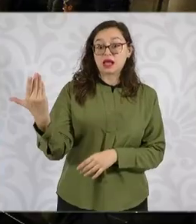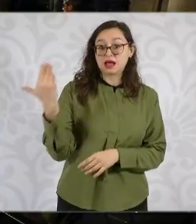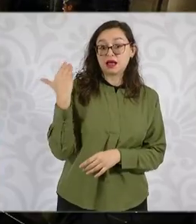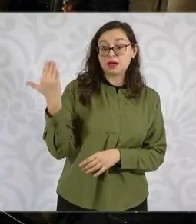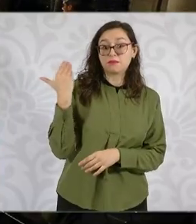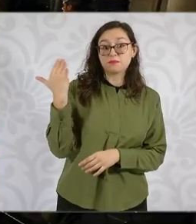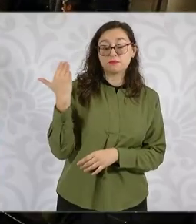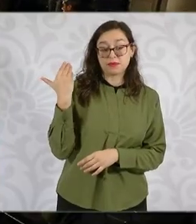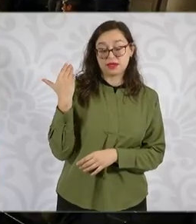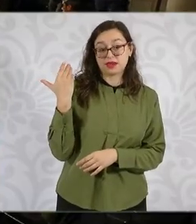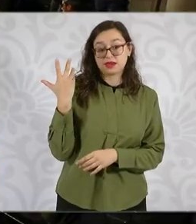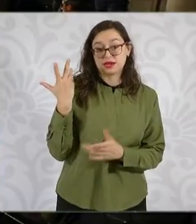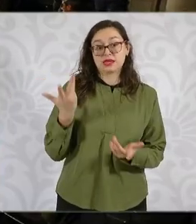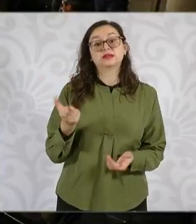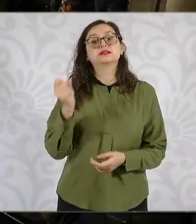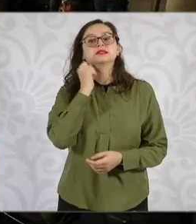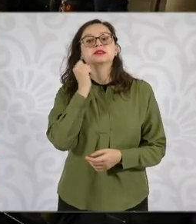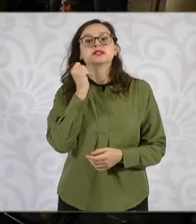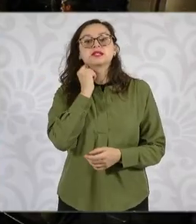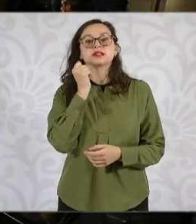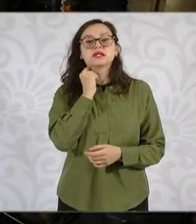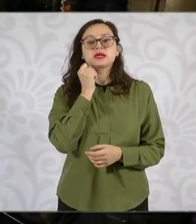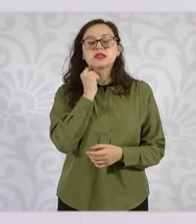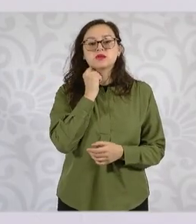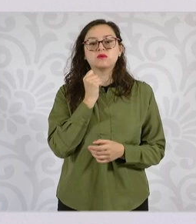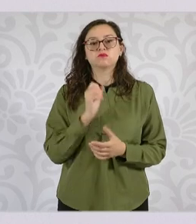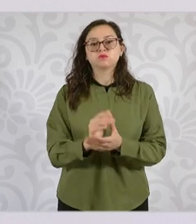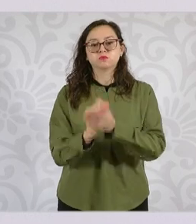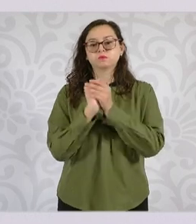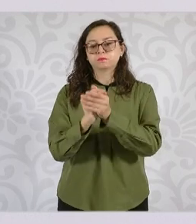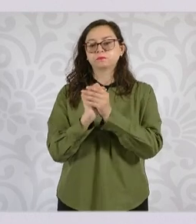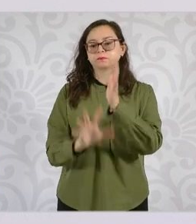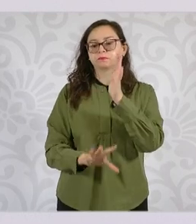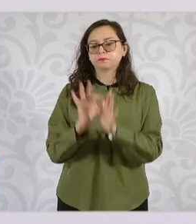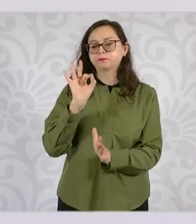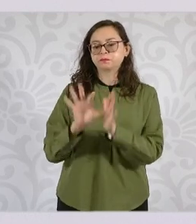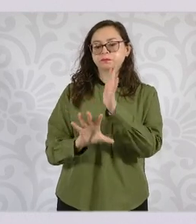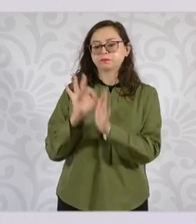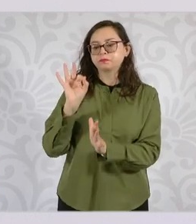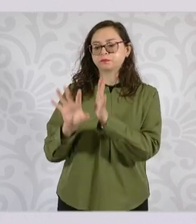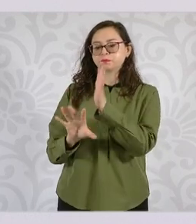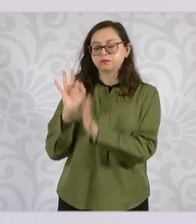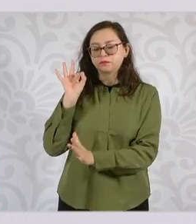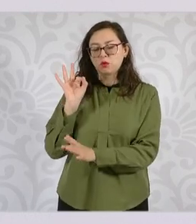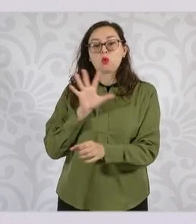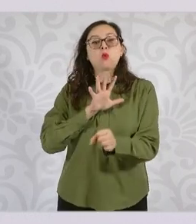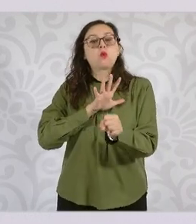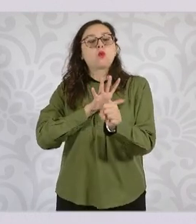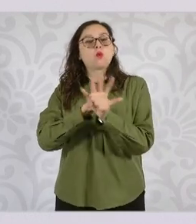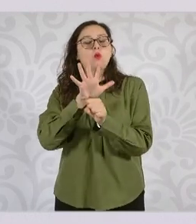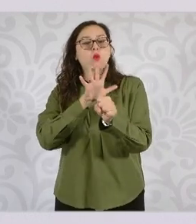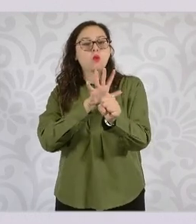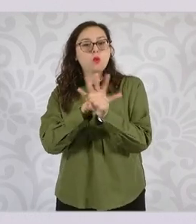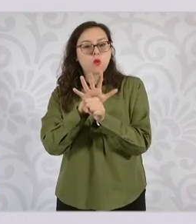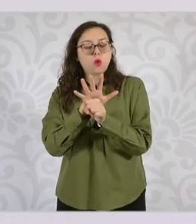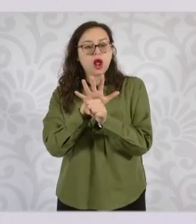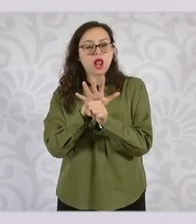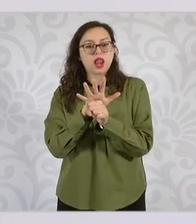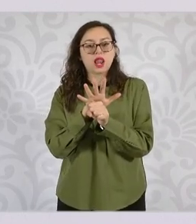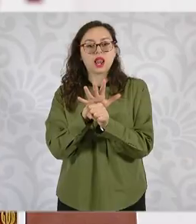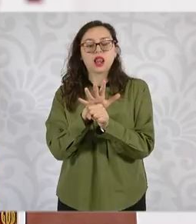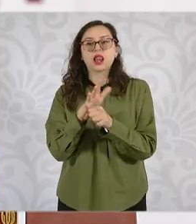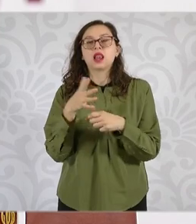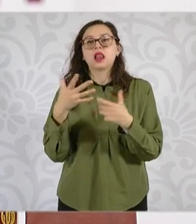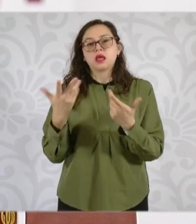que se hizo en el Senado para saber quiénes o qué espacios, más que quiénes,